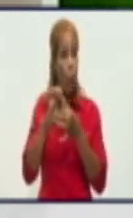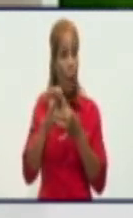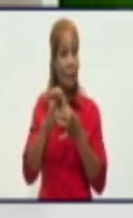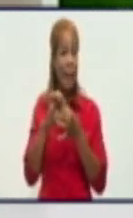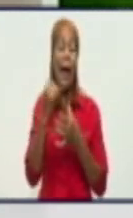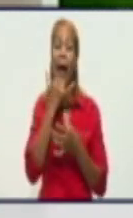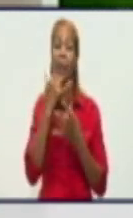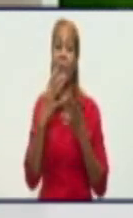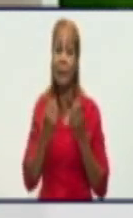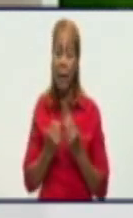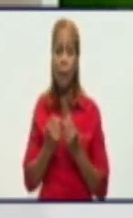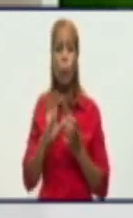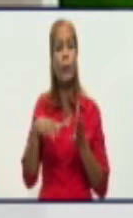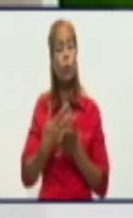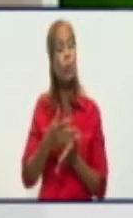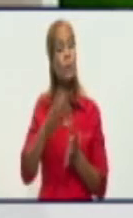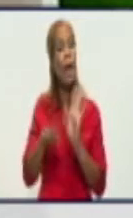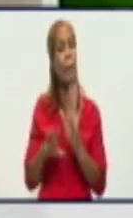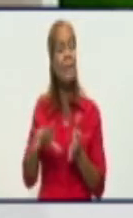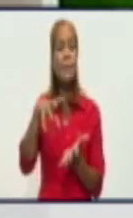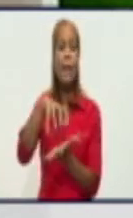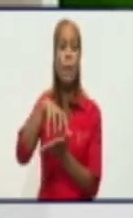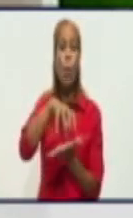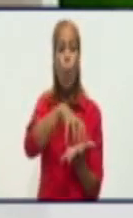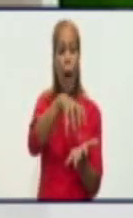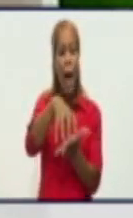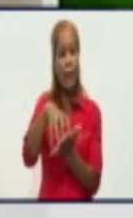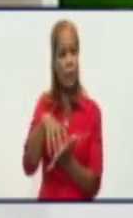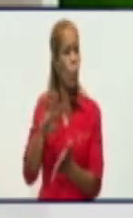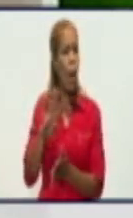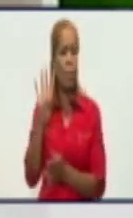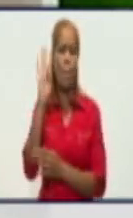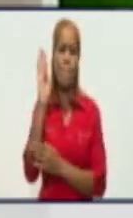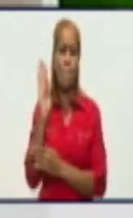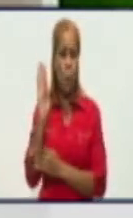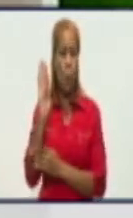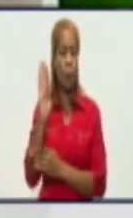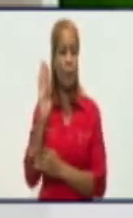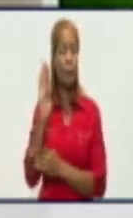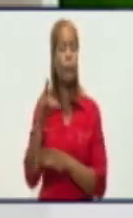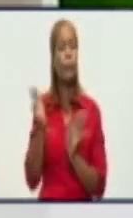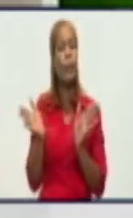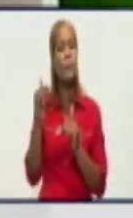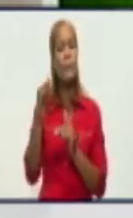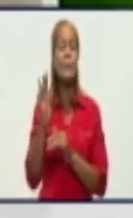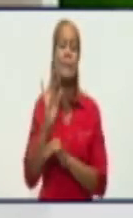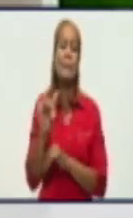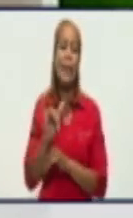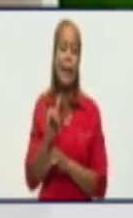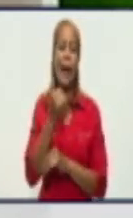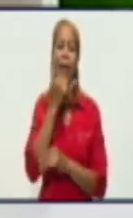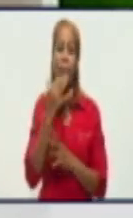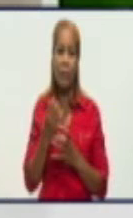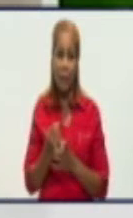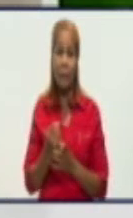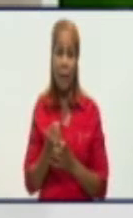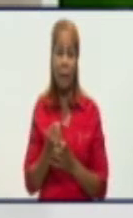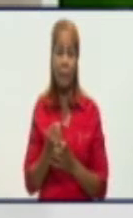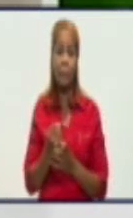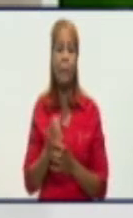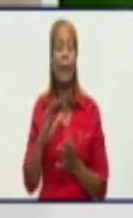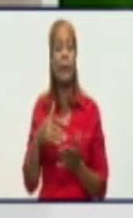general, se programan unos 15 megawatts. Y entonces ya la situación es muy complicada. En el país hay un déficit de 230